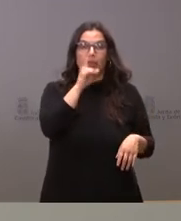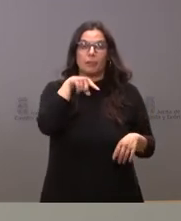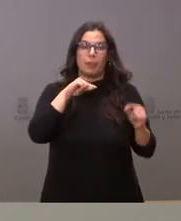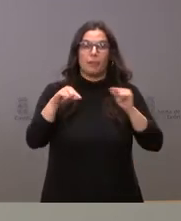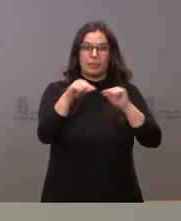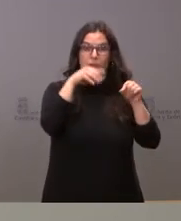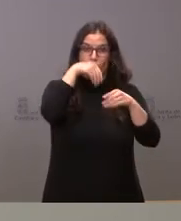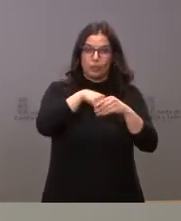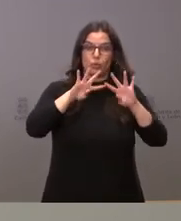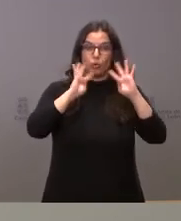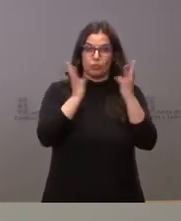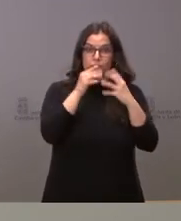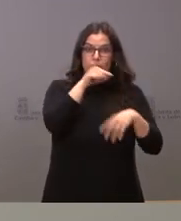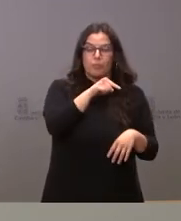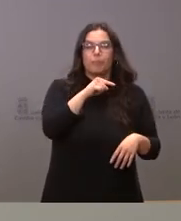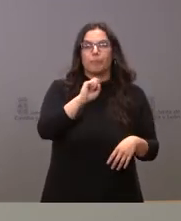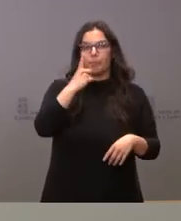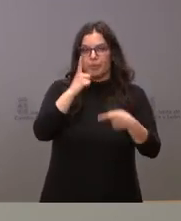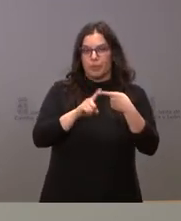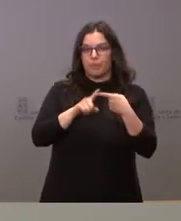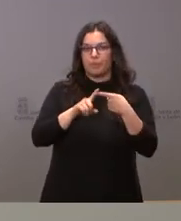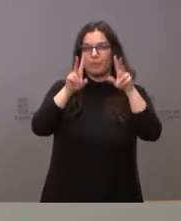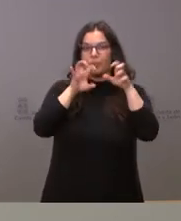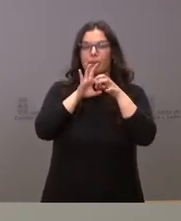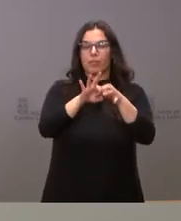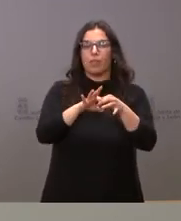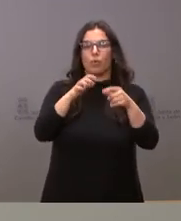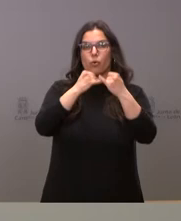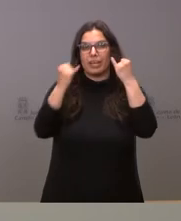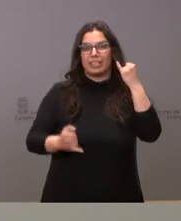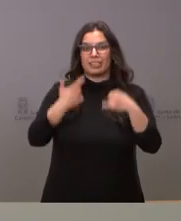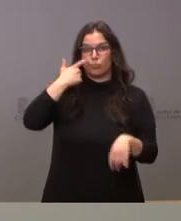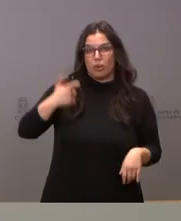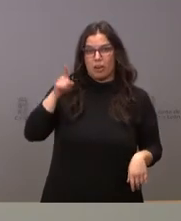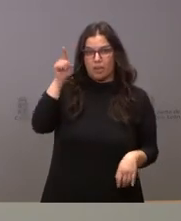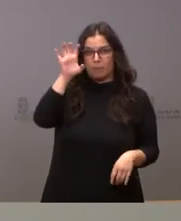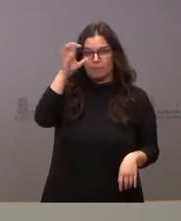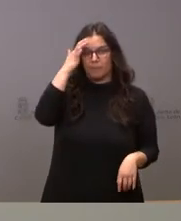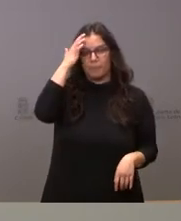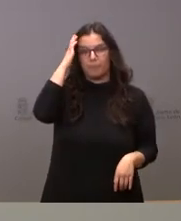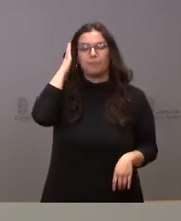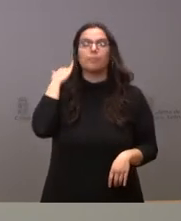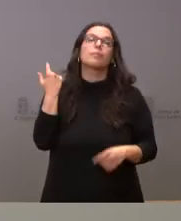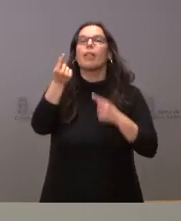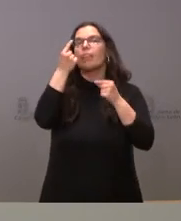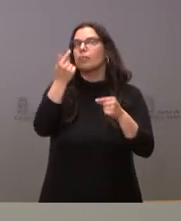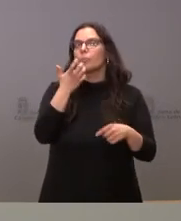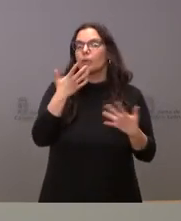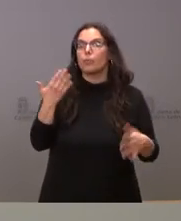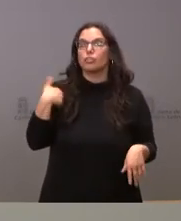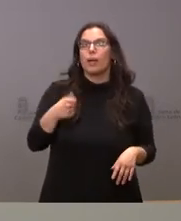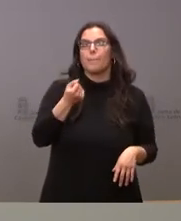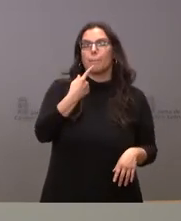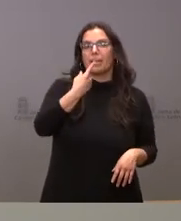Consejo de Gobierno? Por un lado, todo lo que tiene que ver con la crisis de Ucrania. Algunos datos, ya son mil